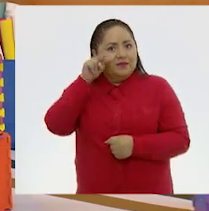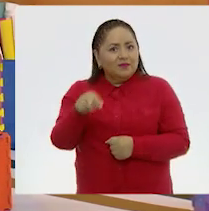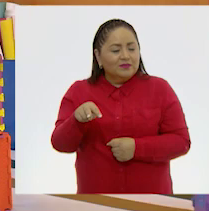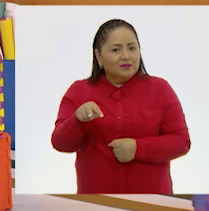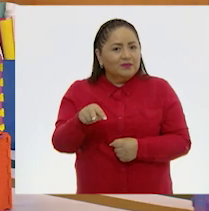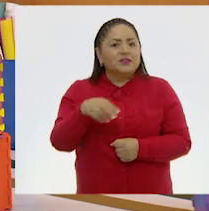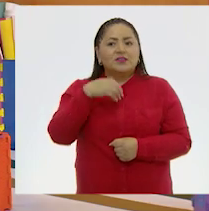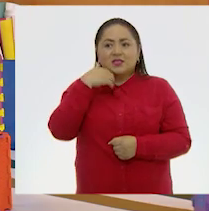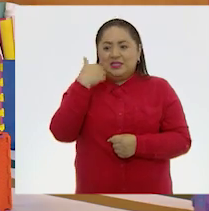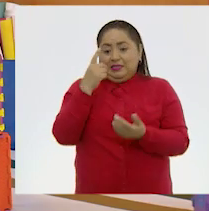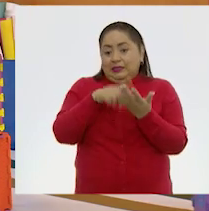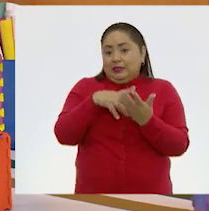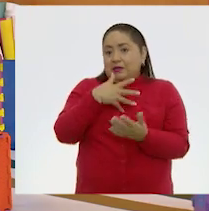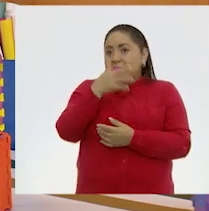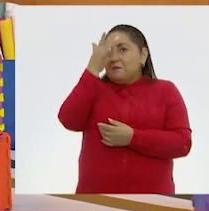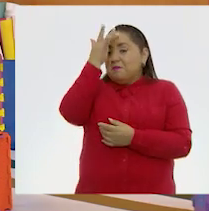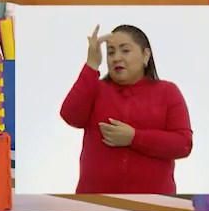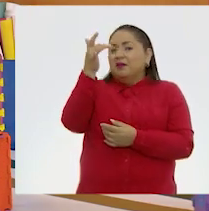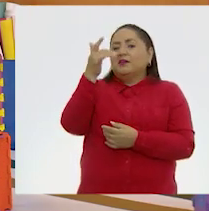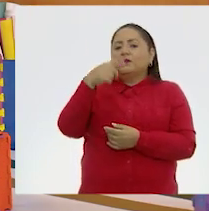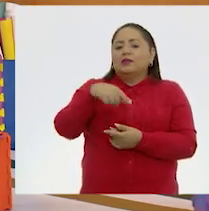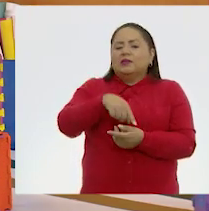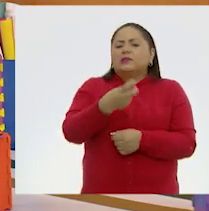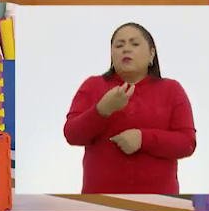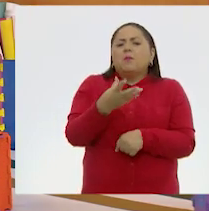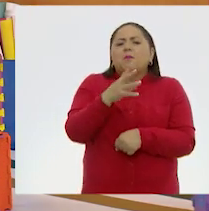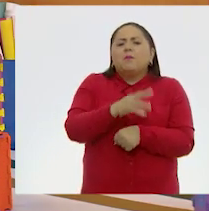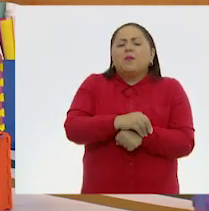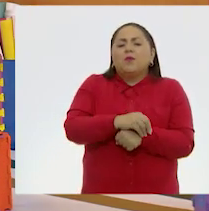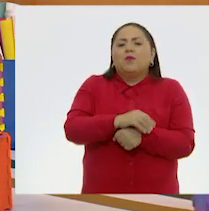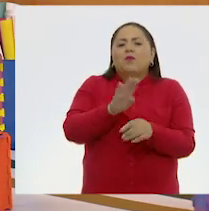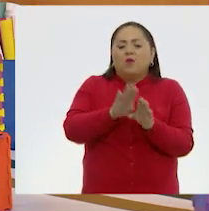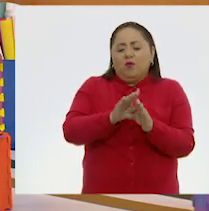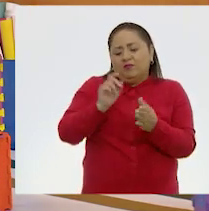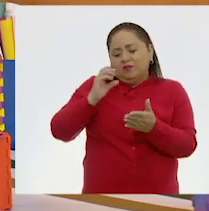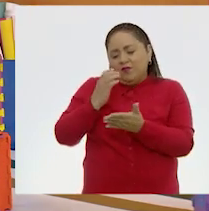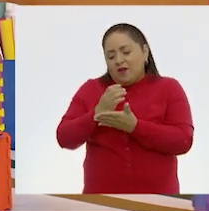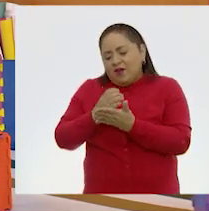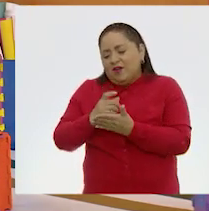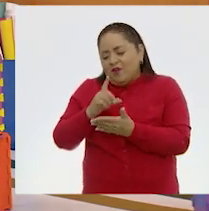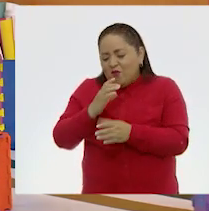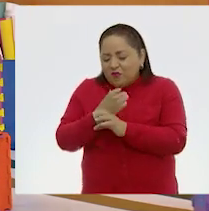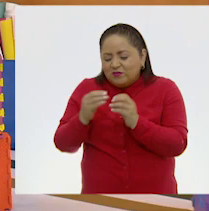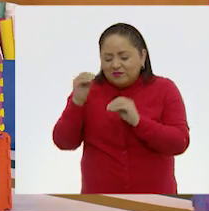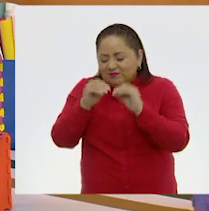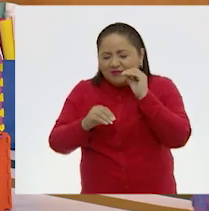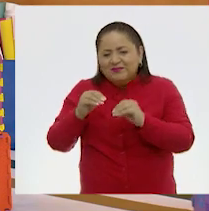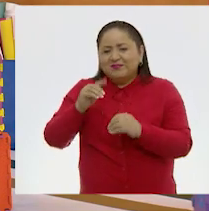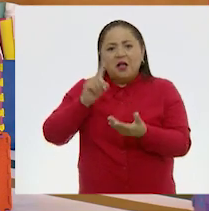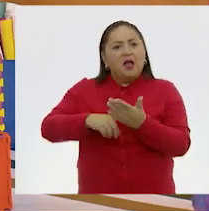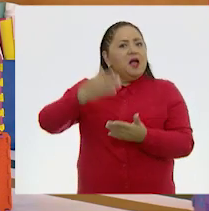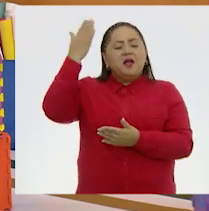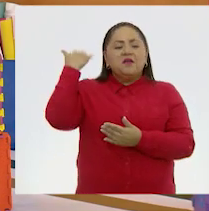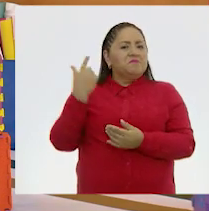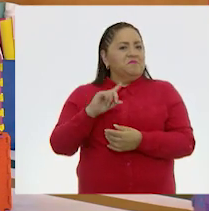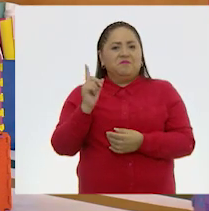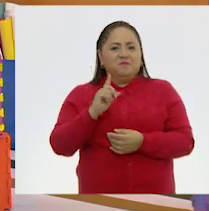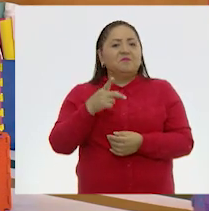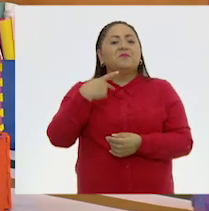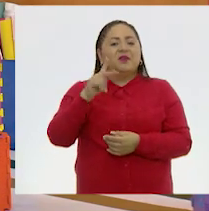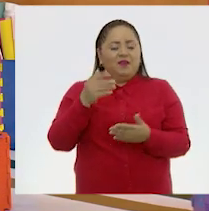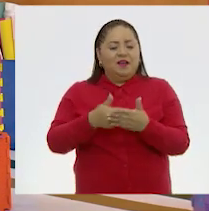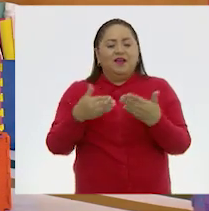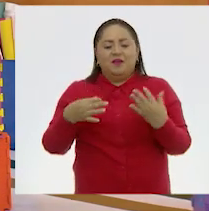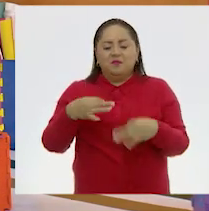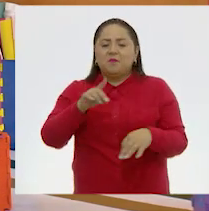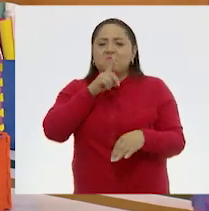tienen magia en el sentido de que nos permiten en nuestra libreta hacer aparecer cosas que no habían antes, porque al principio la hoja